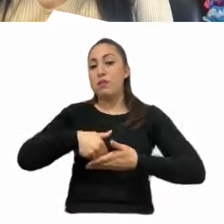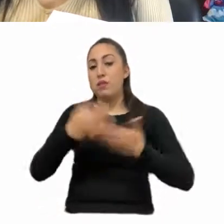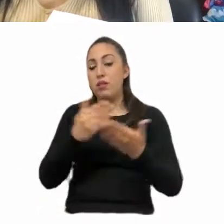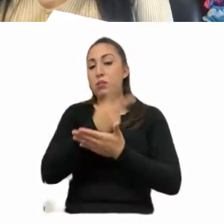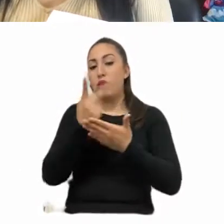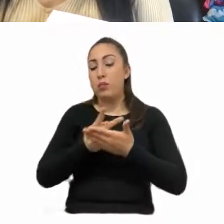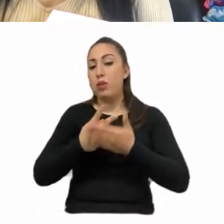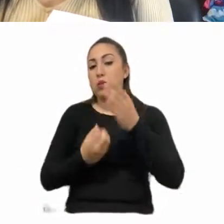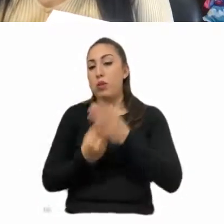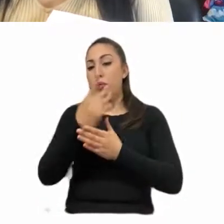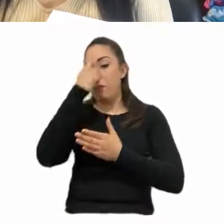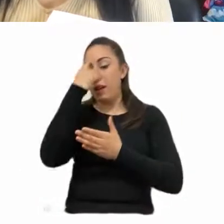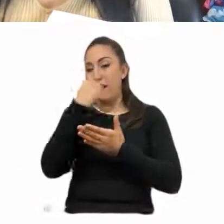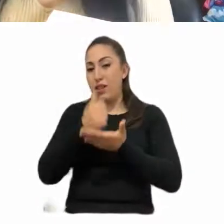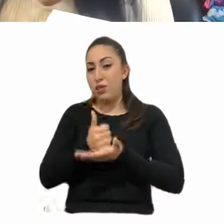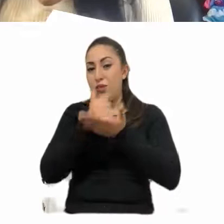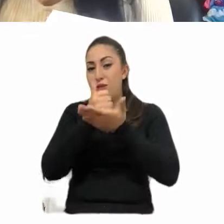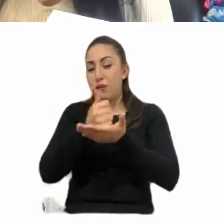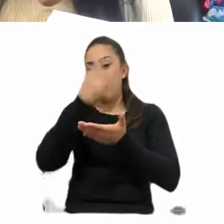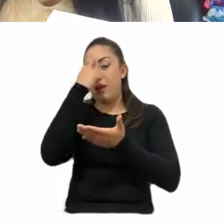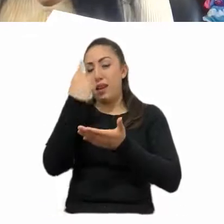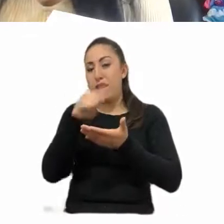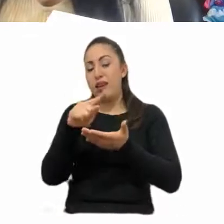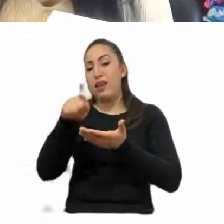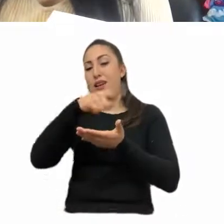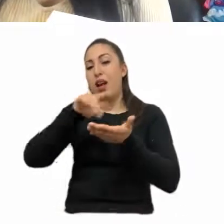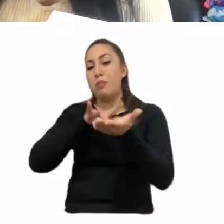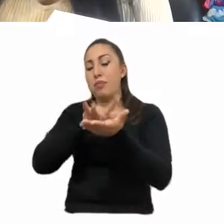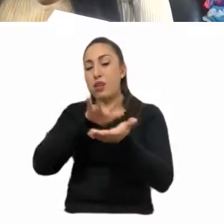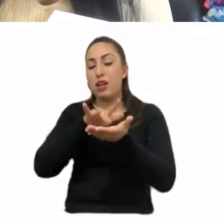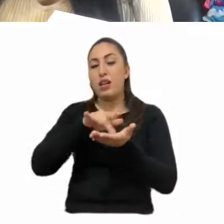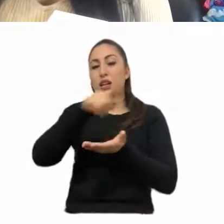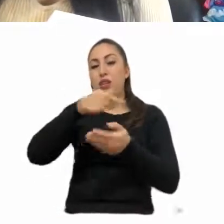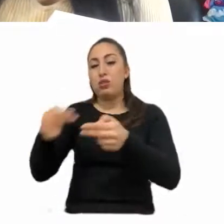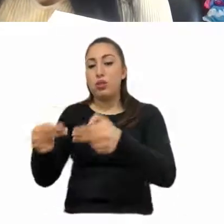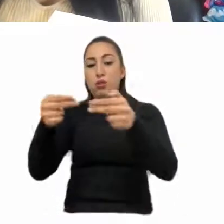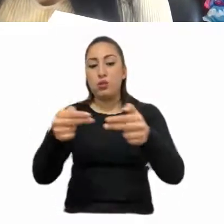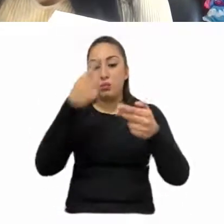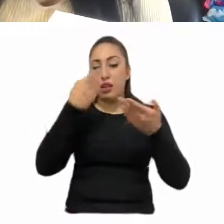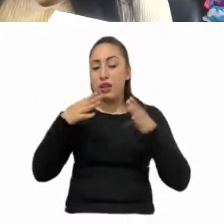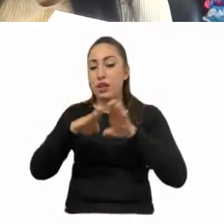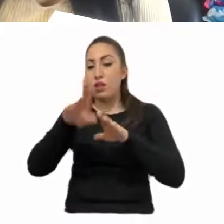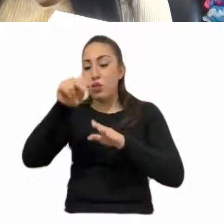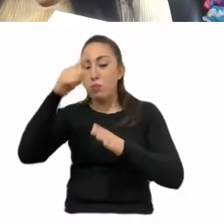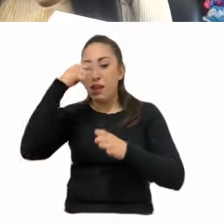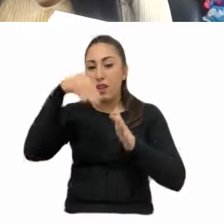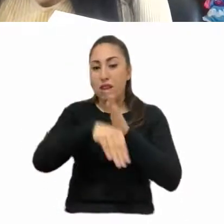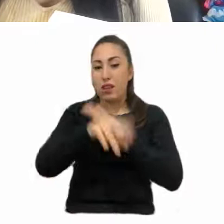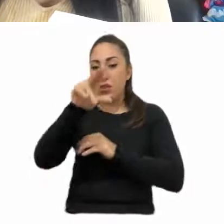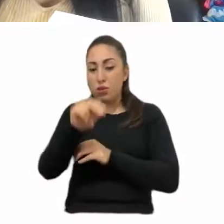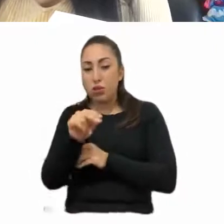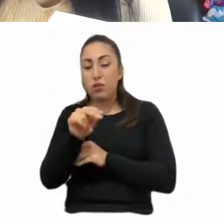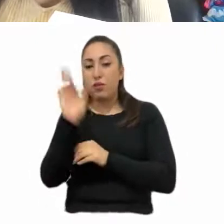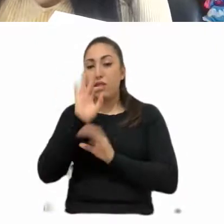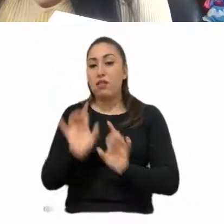para ayudar precisamente a paliar, a, a contrarrestar los efectos negativos que en materia económica